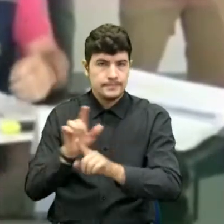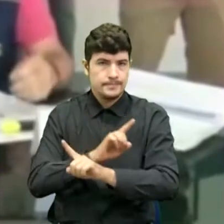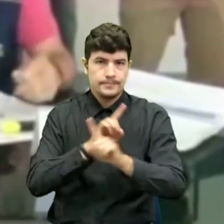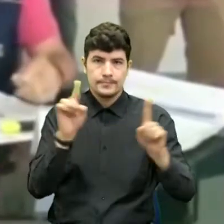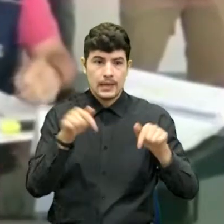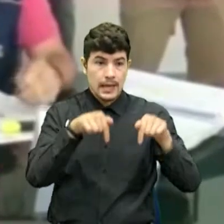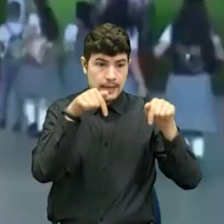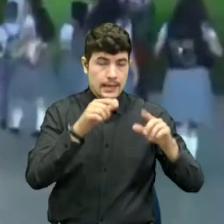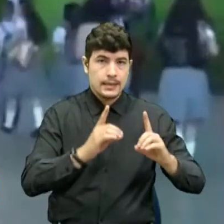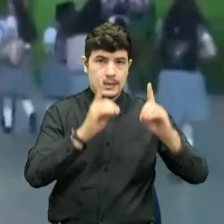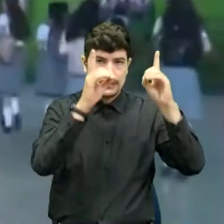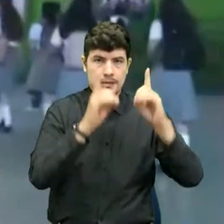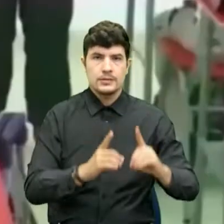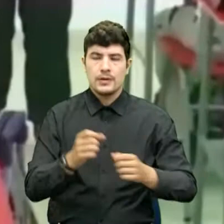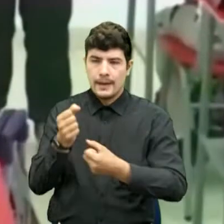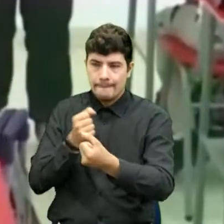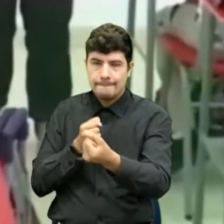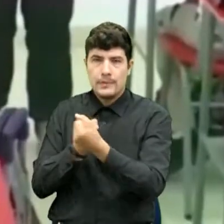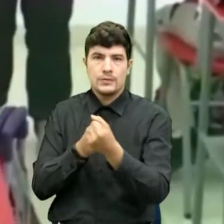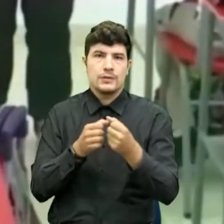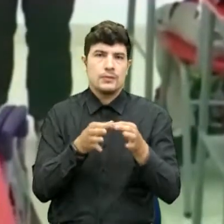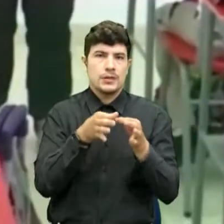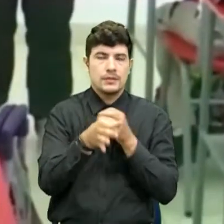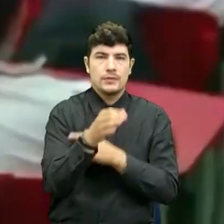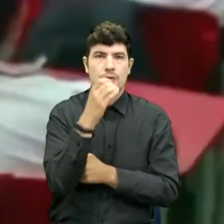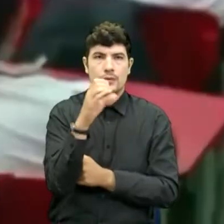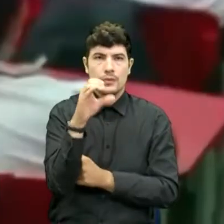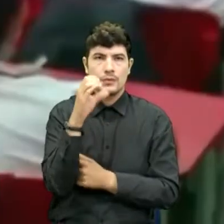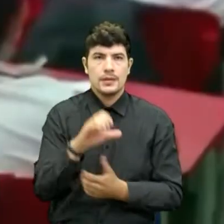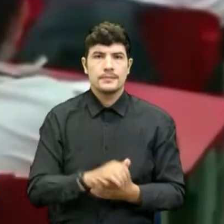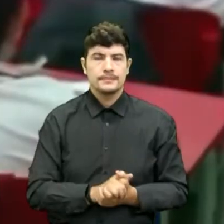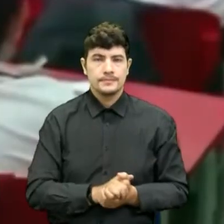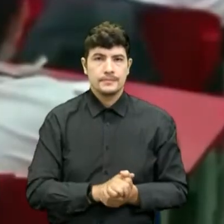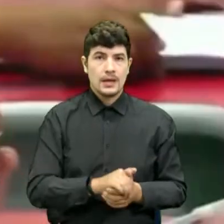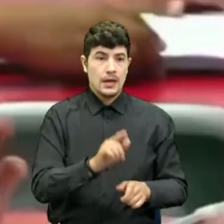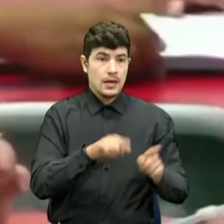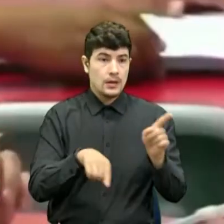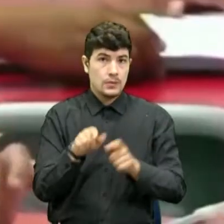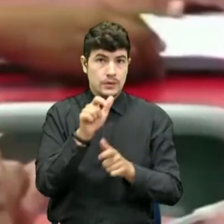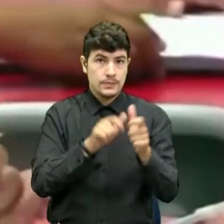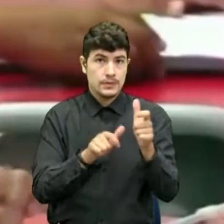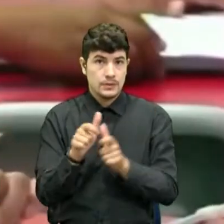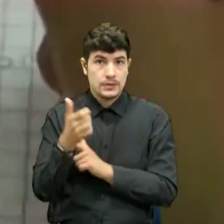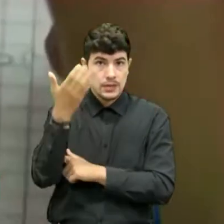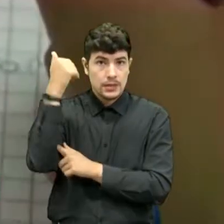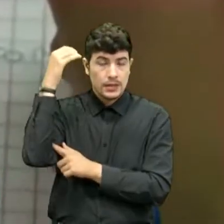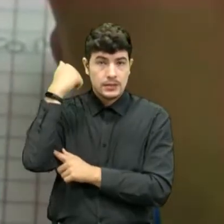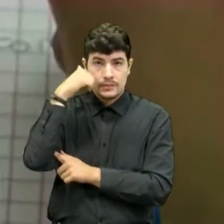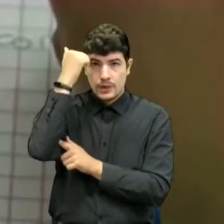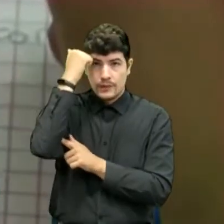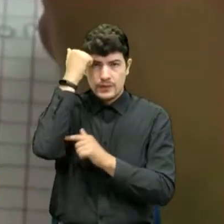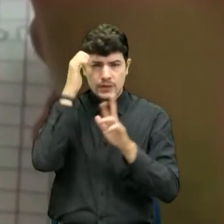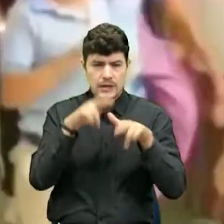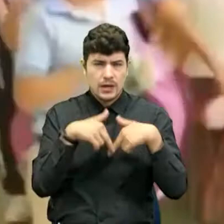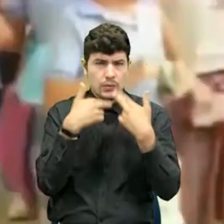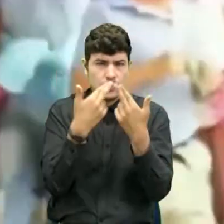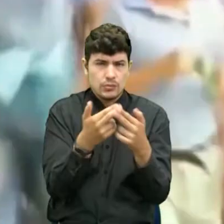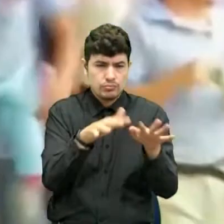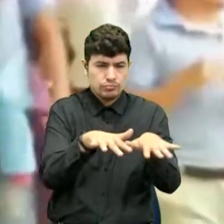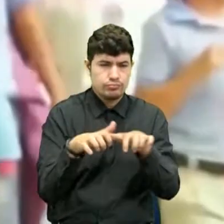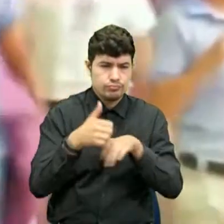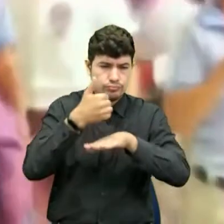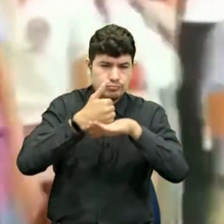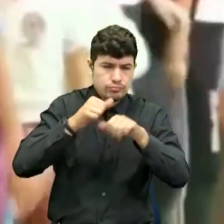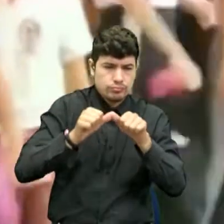José de Cúcuta. Mientras que algunos docentes de la región durante esta semana en asamblea permanente, han manifestado que el